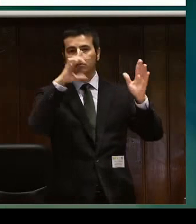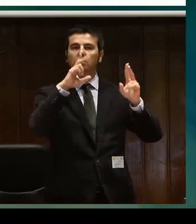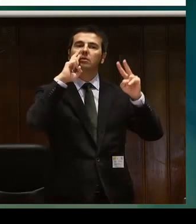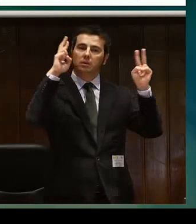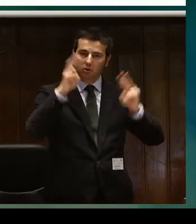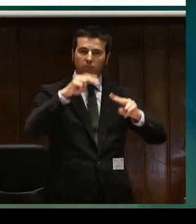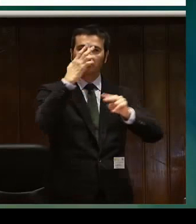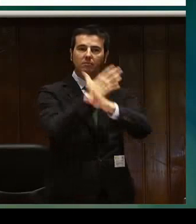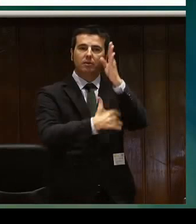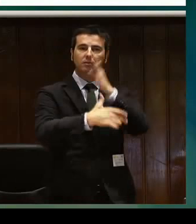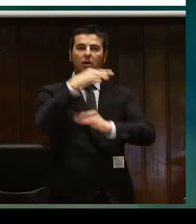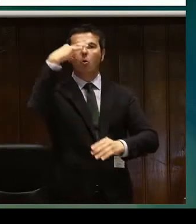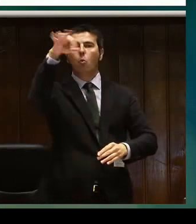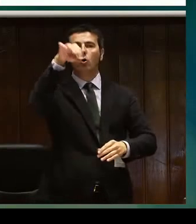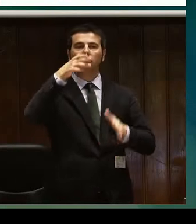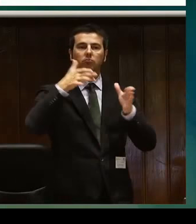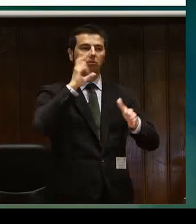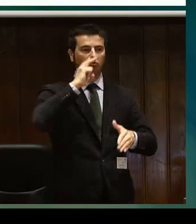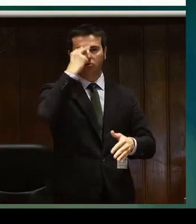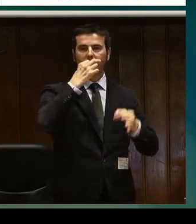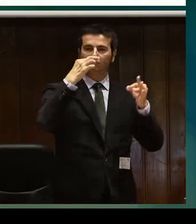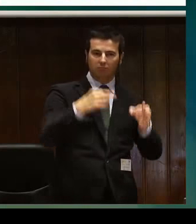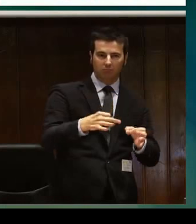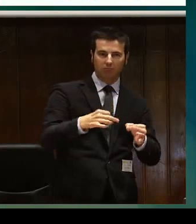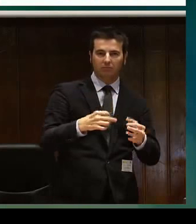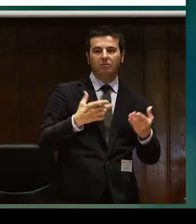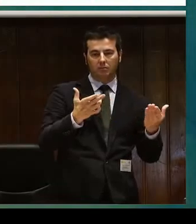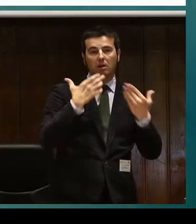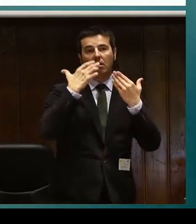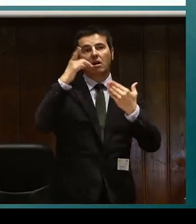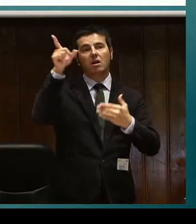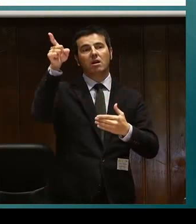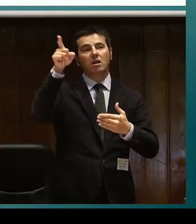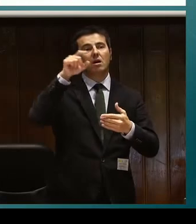Hay una ley que reconoce la sordocieguera como discapacidad única